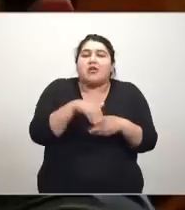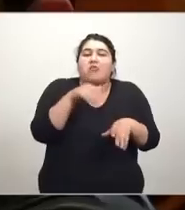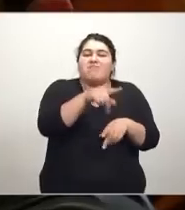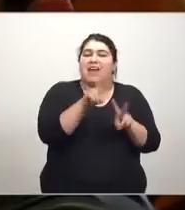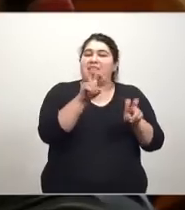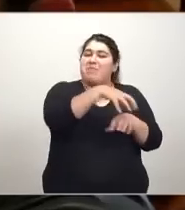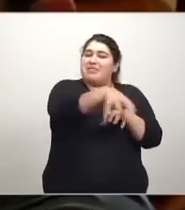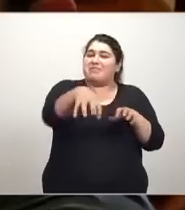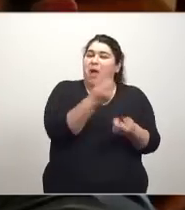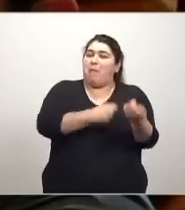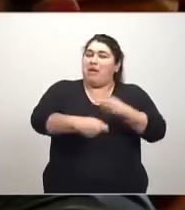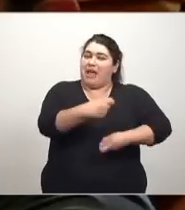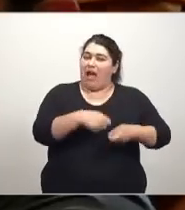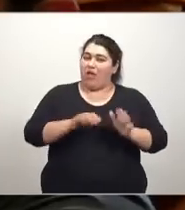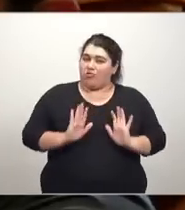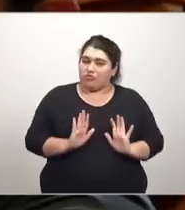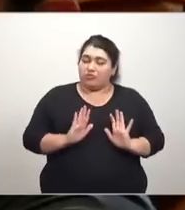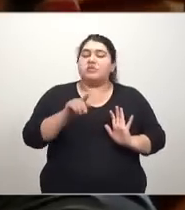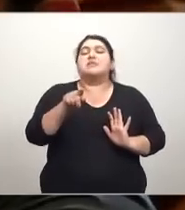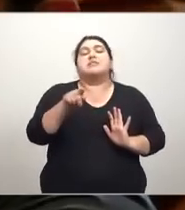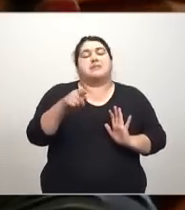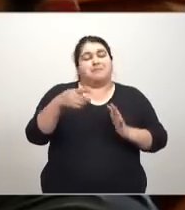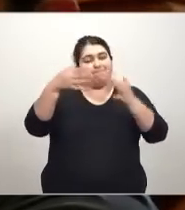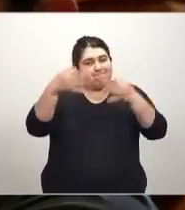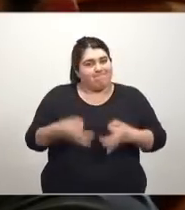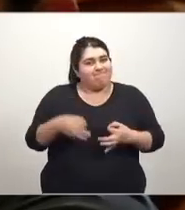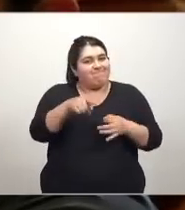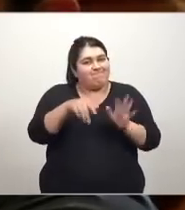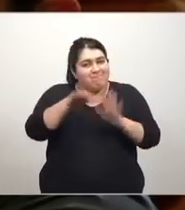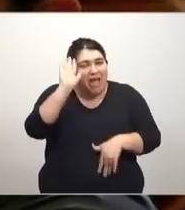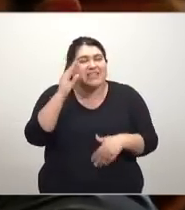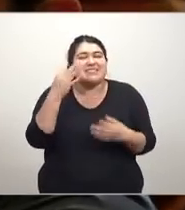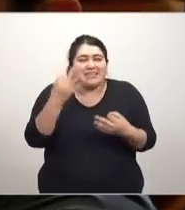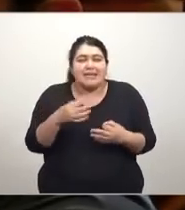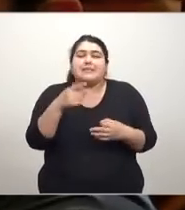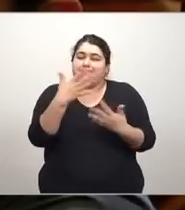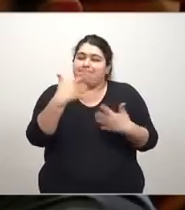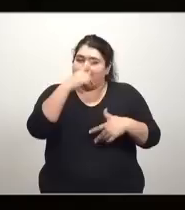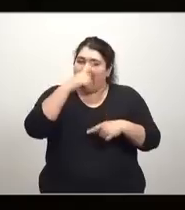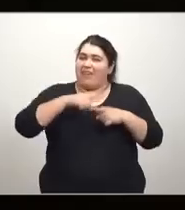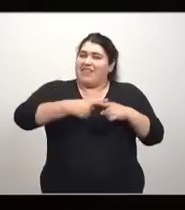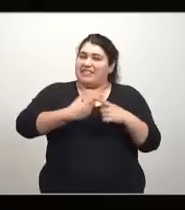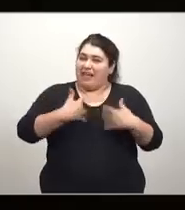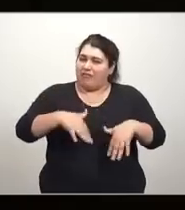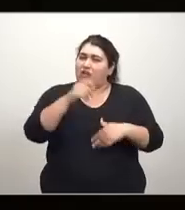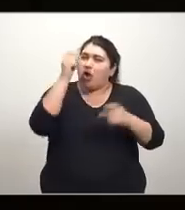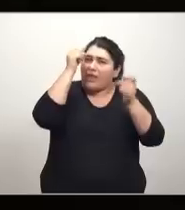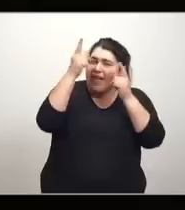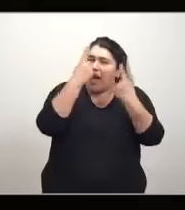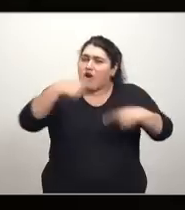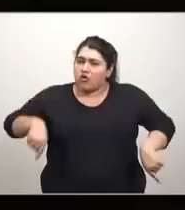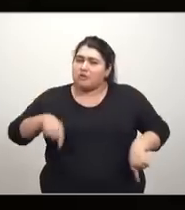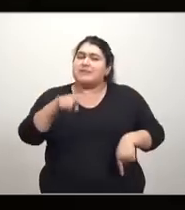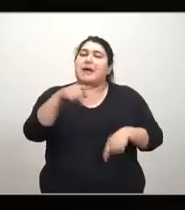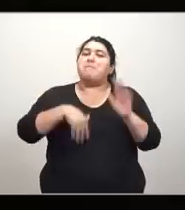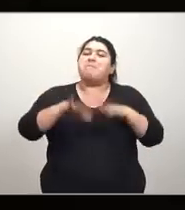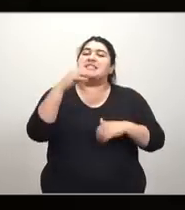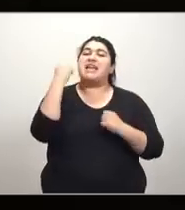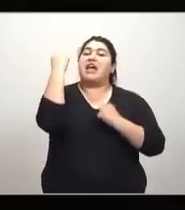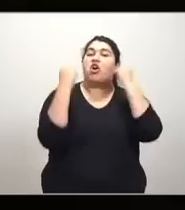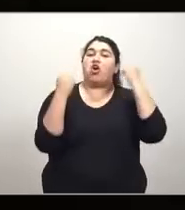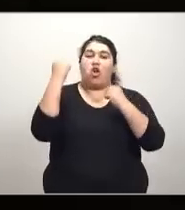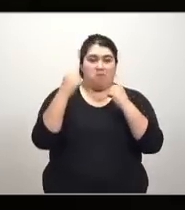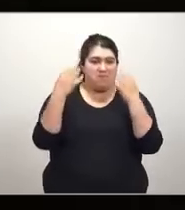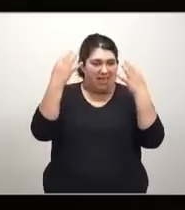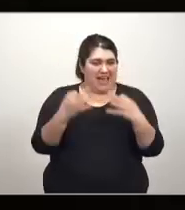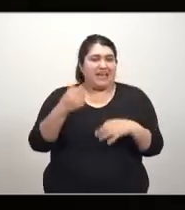mercados. Y así, solo Karl Marx presenta un real desafío a gran parte de estas ideas a las que dominó como economía clásica.